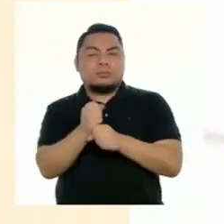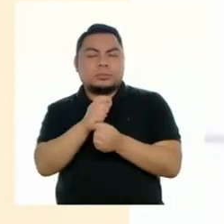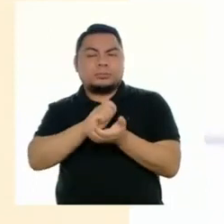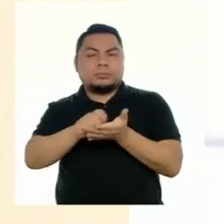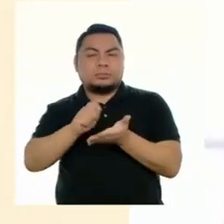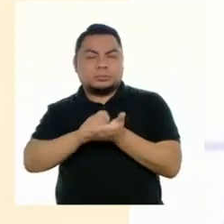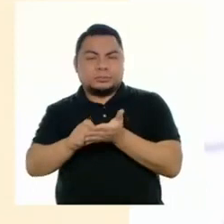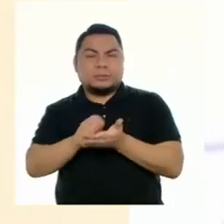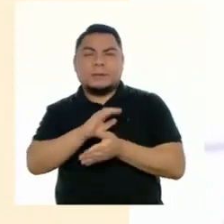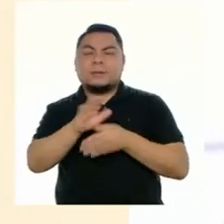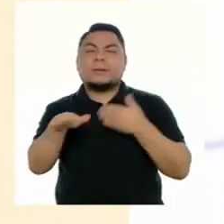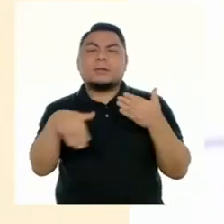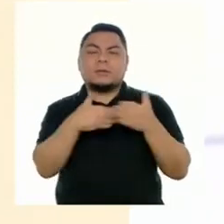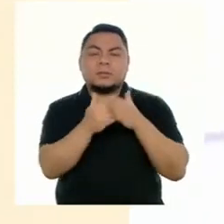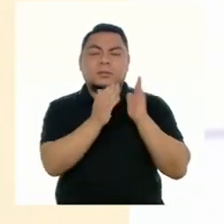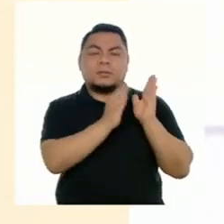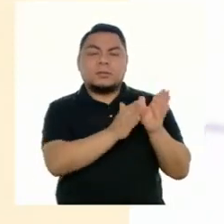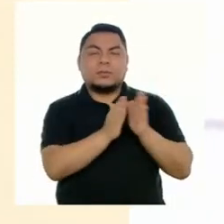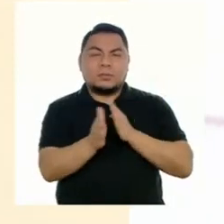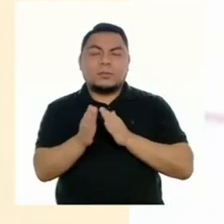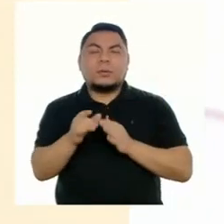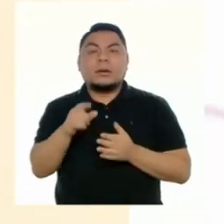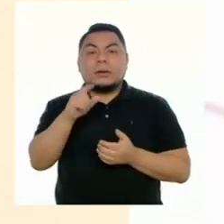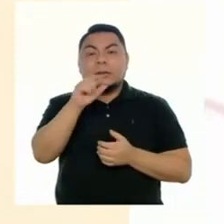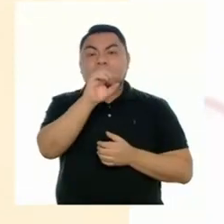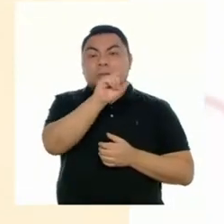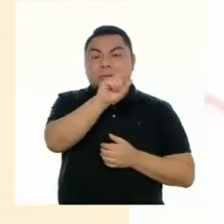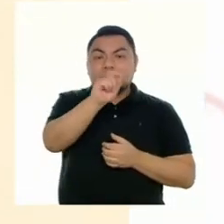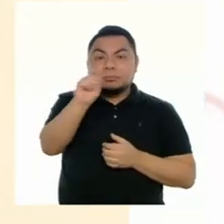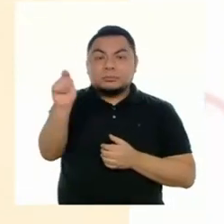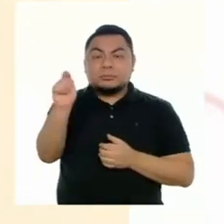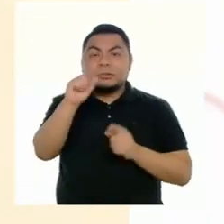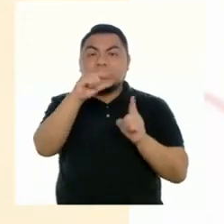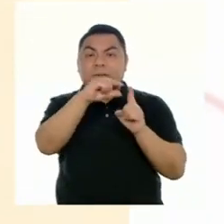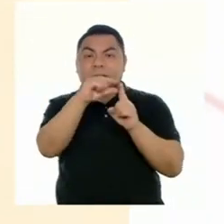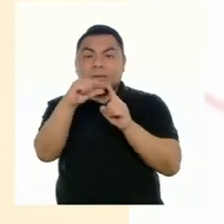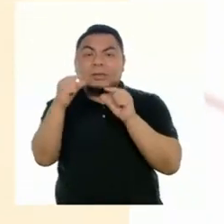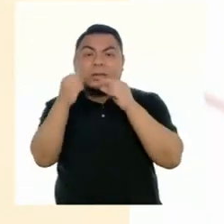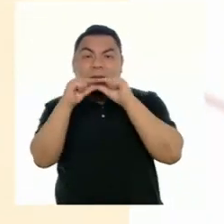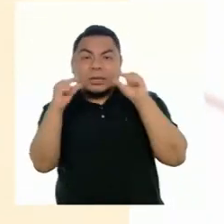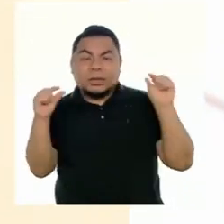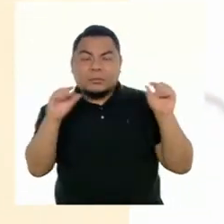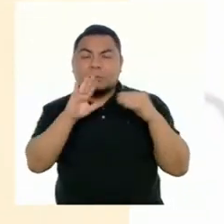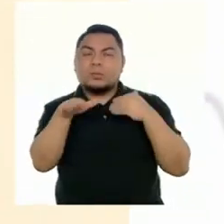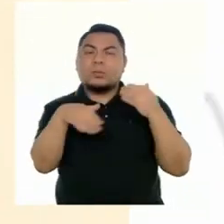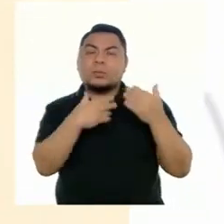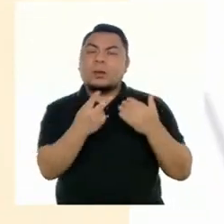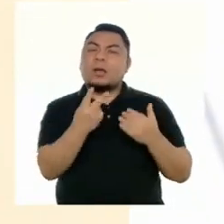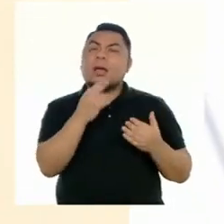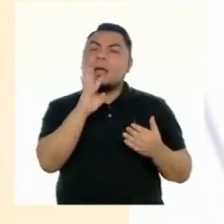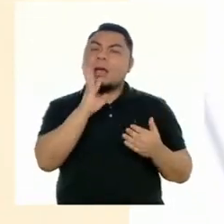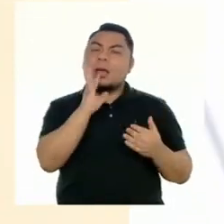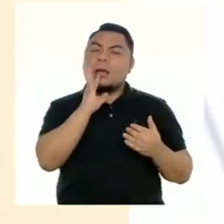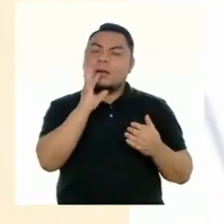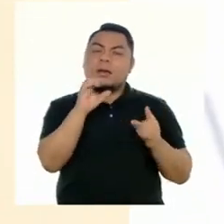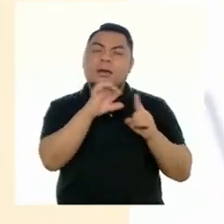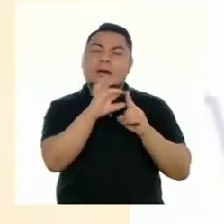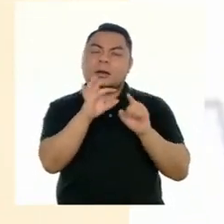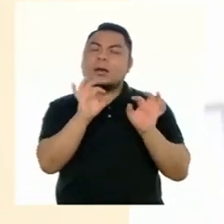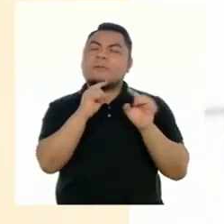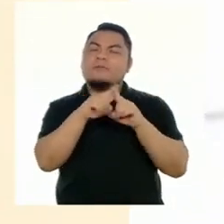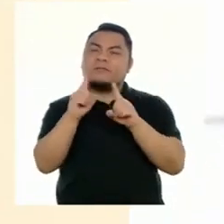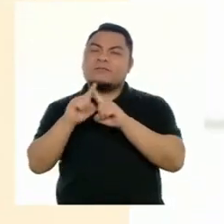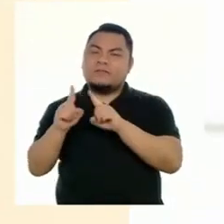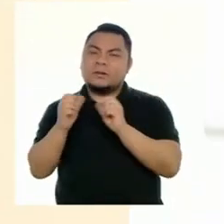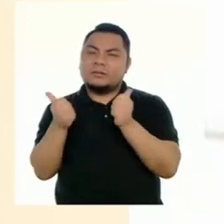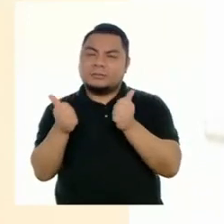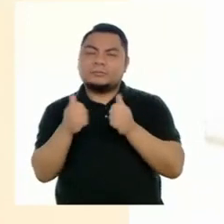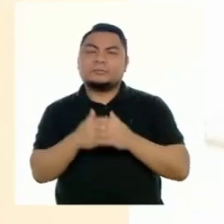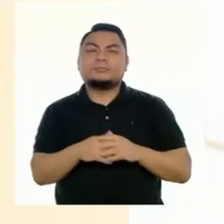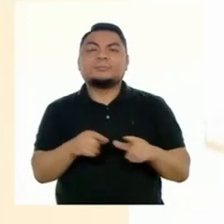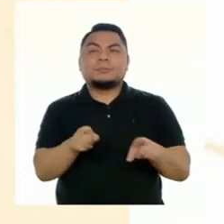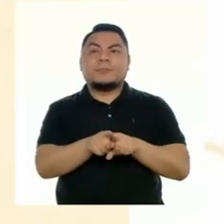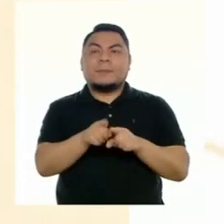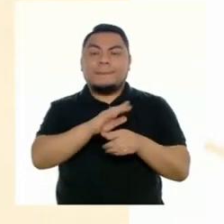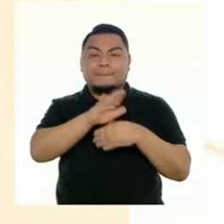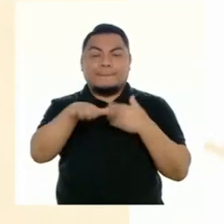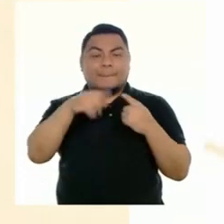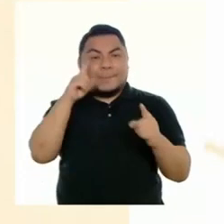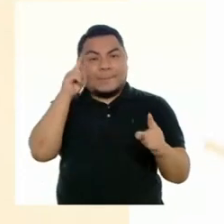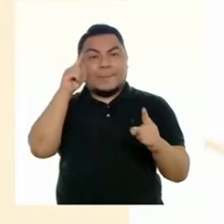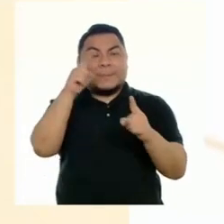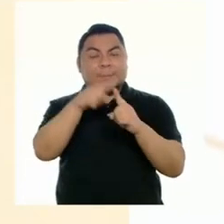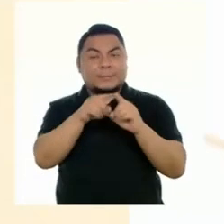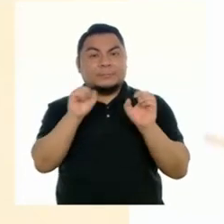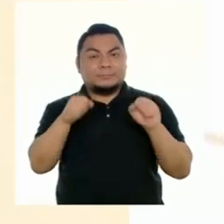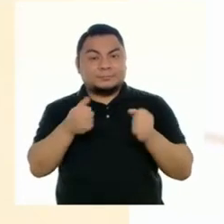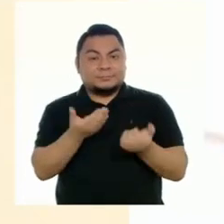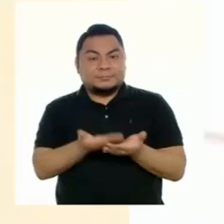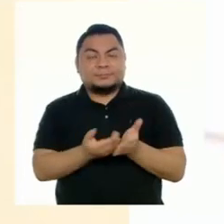si uso adecuadamente los recursos ortográficos y gramaticales y un vocabulario variado y finalmente, si mi texto cumple el